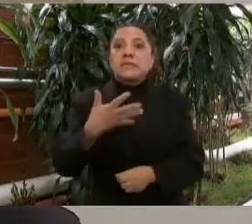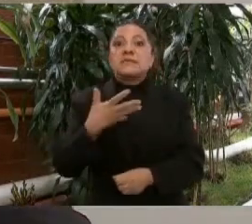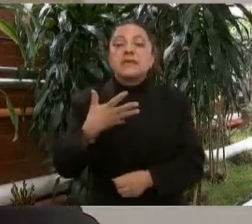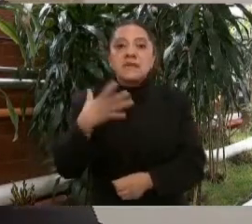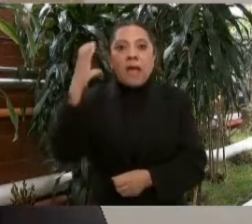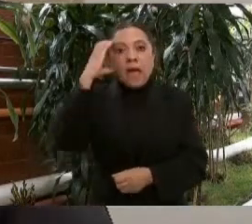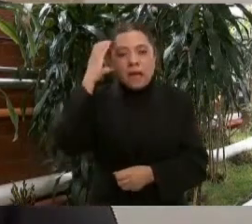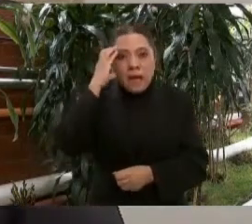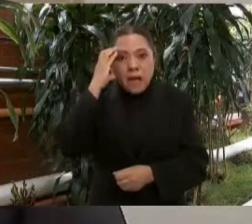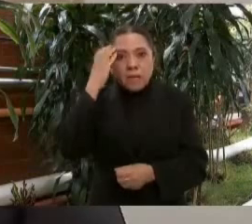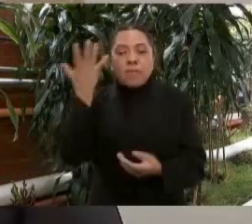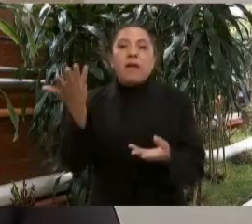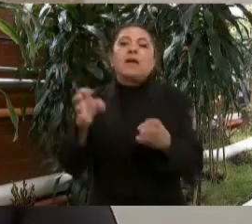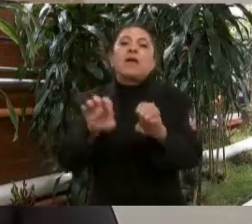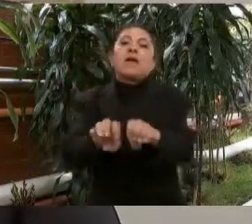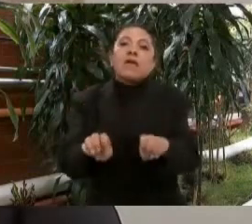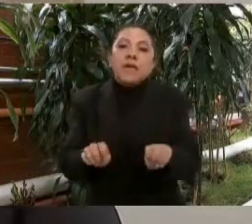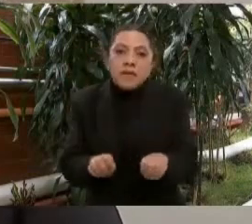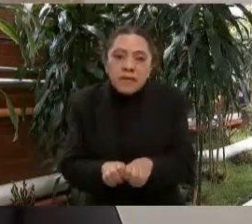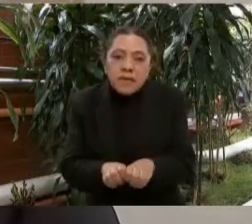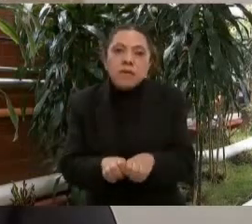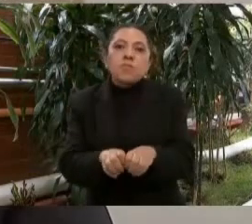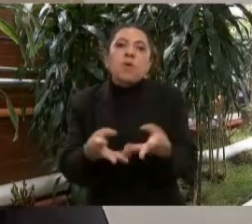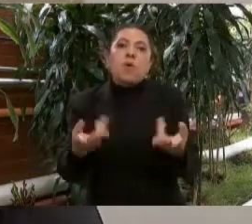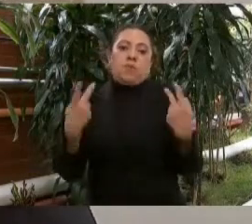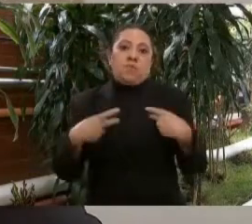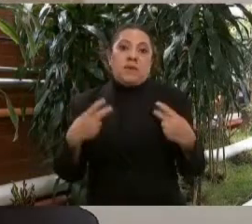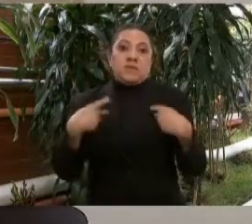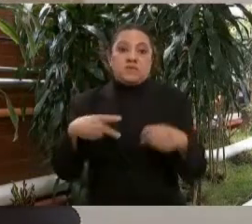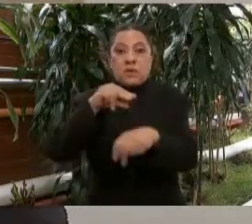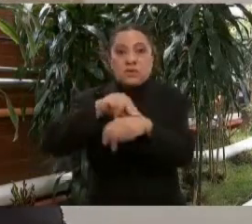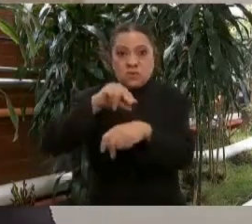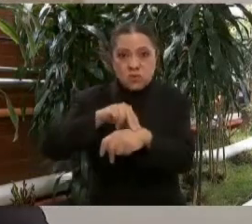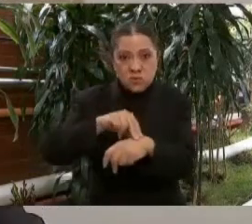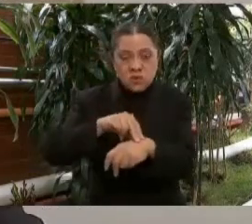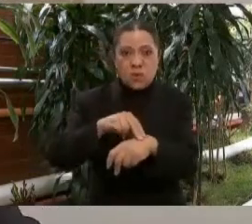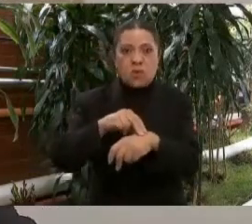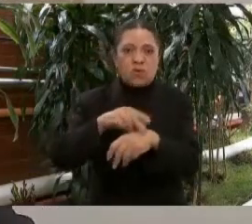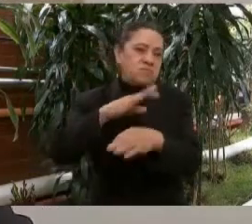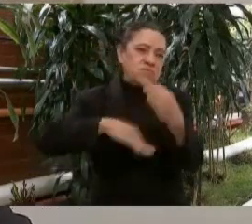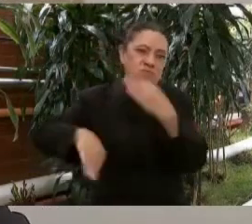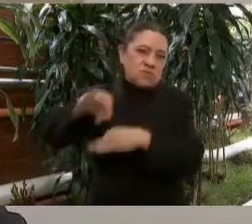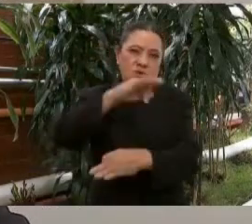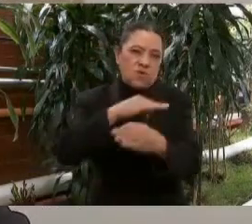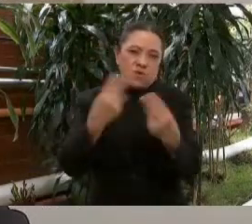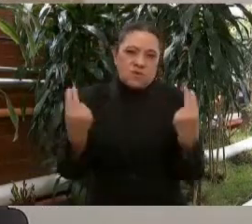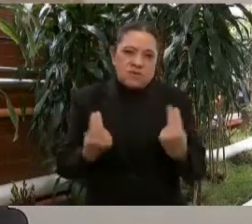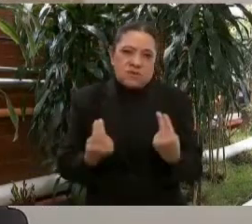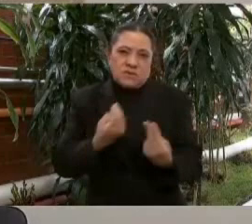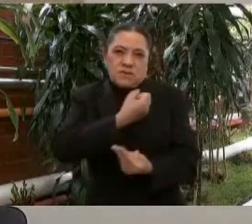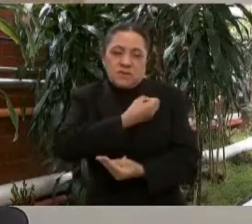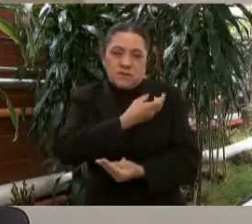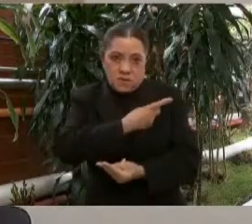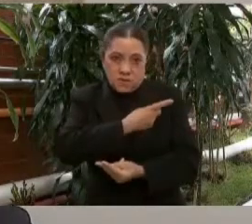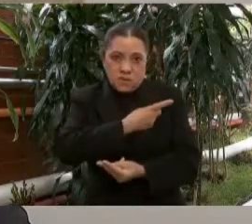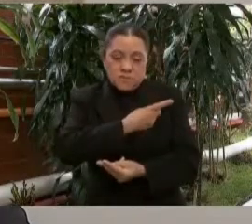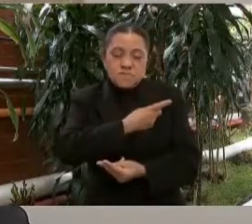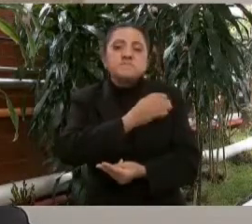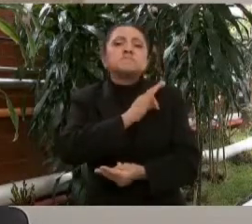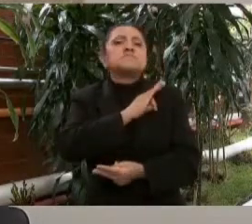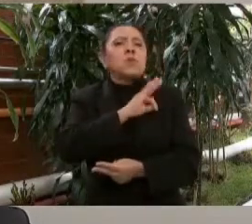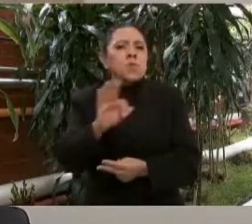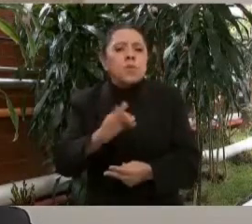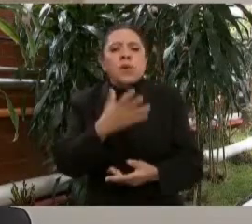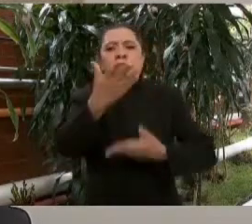equipos, personal médico y dar el